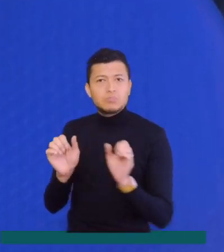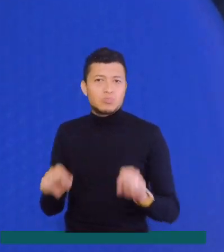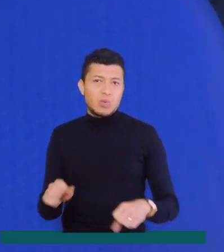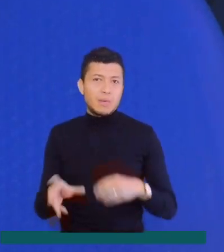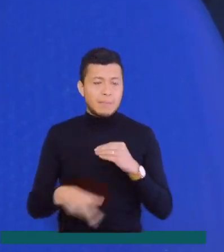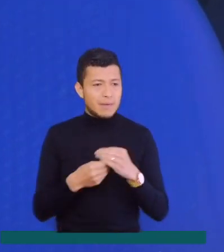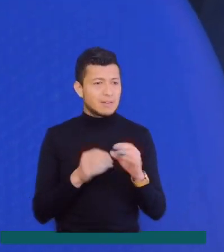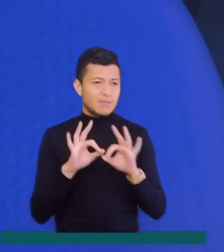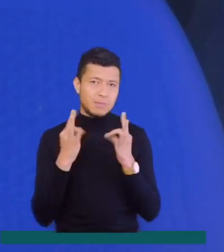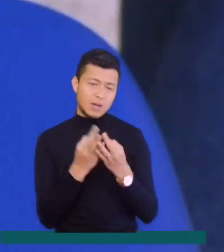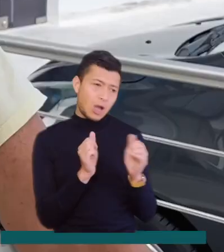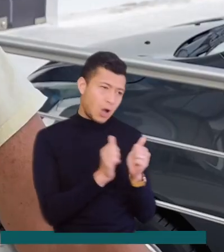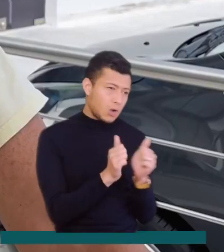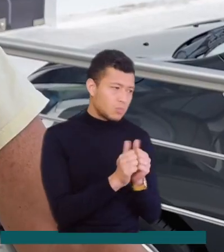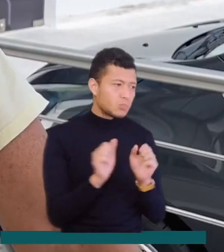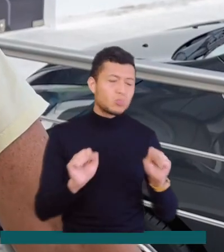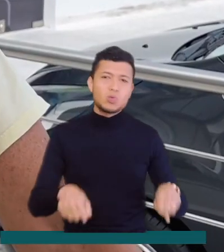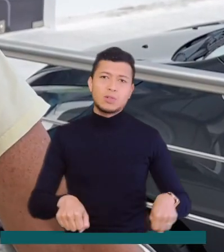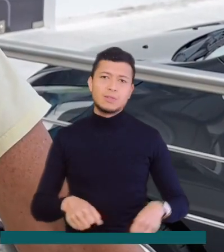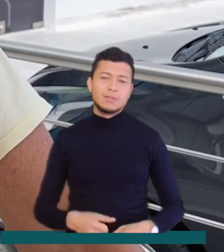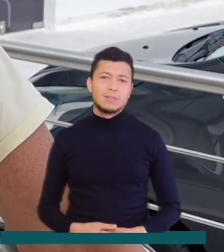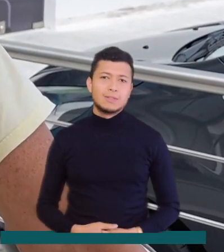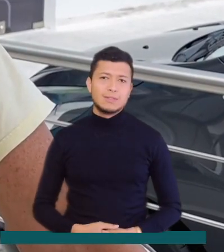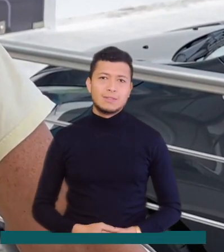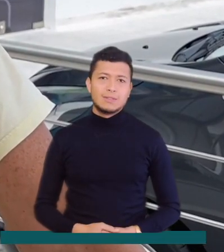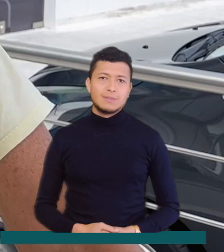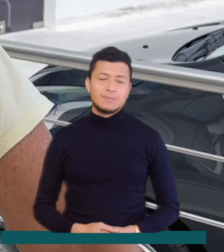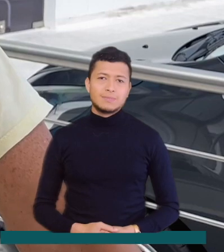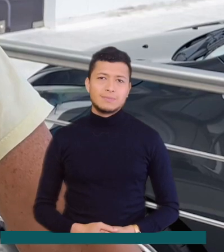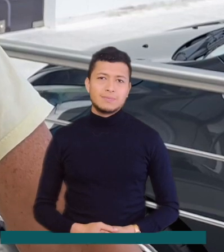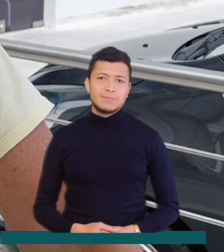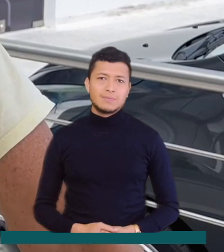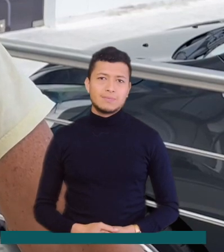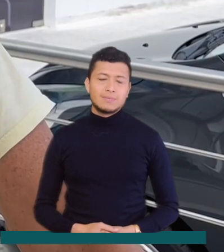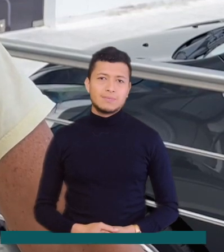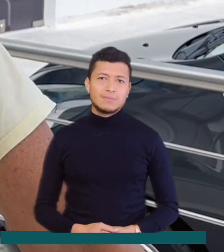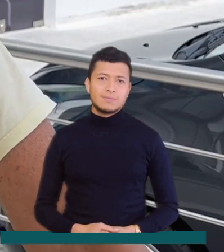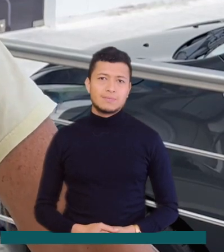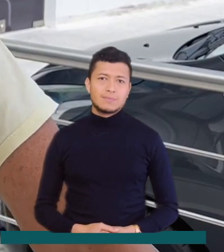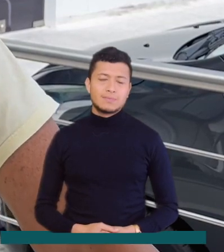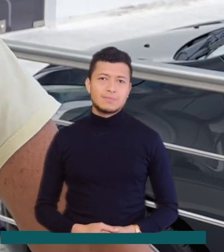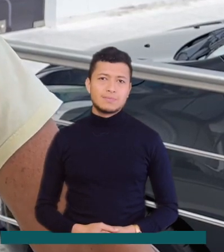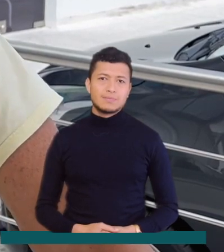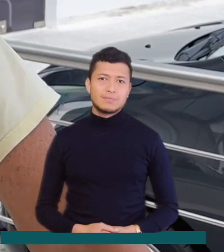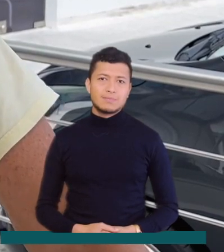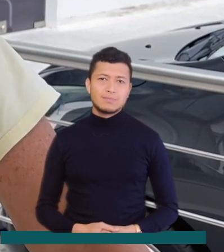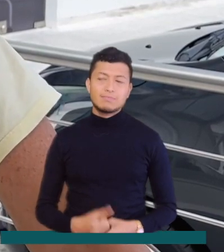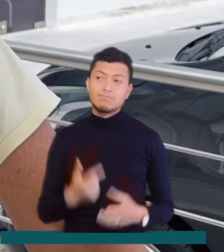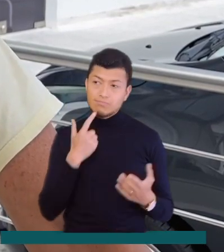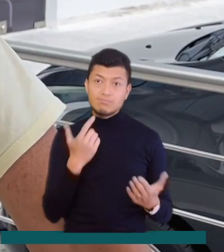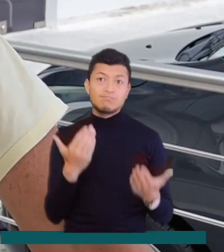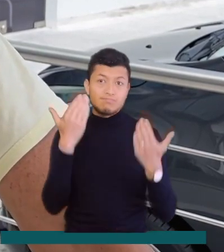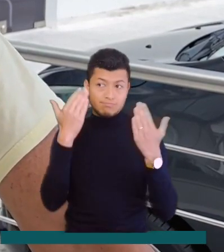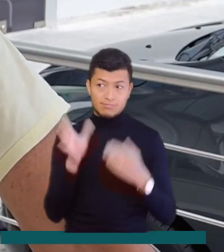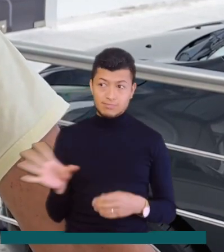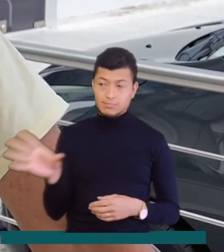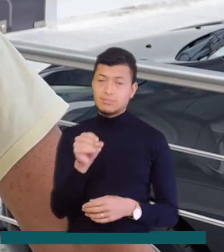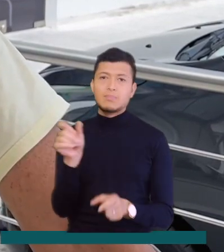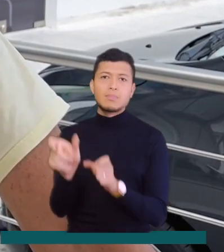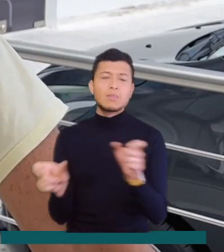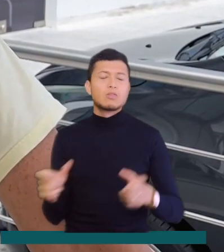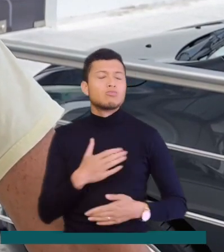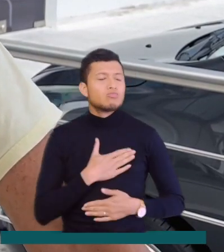acompañamiento de algún familiar. Muy buen servicio, por todo porque hay gente muy caritativa,